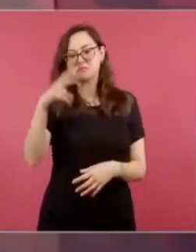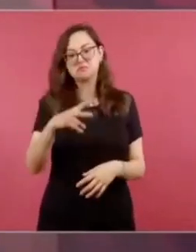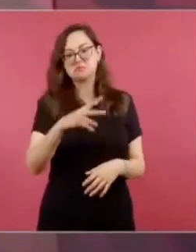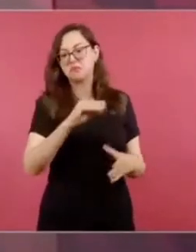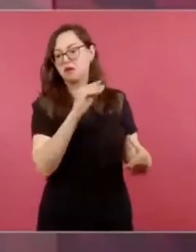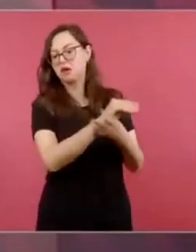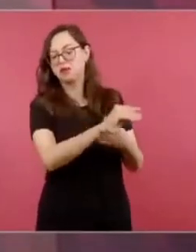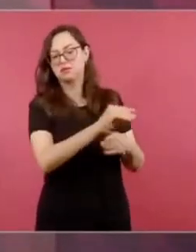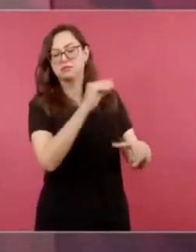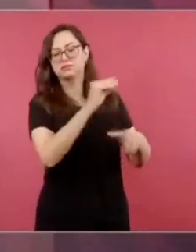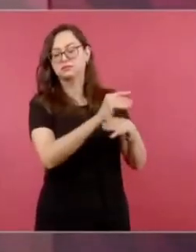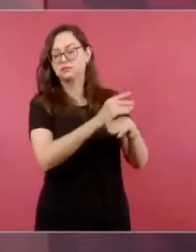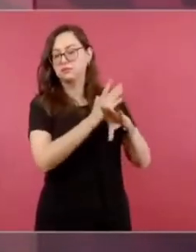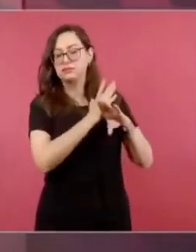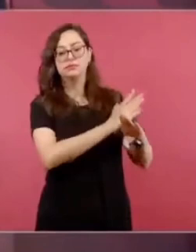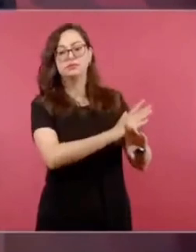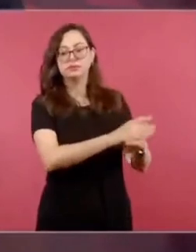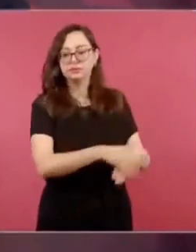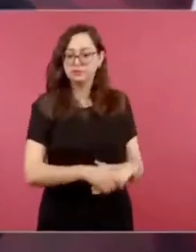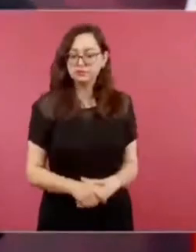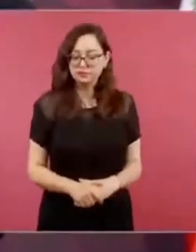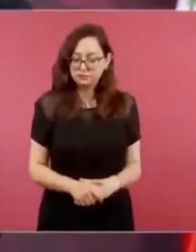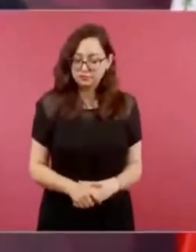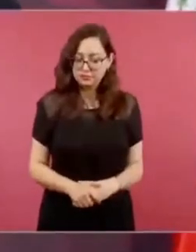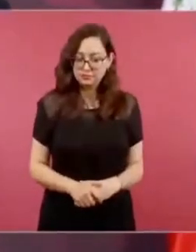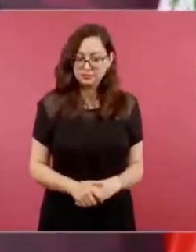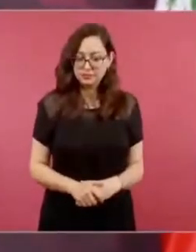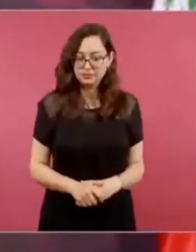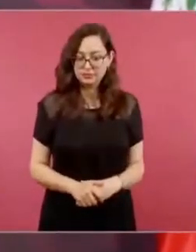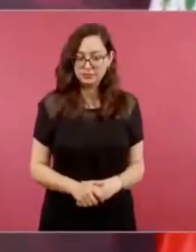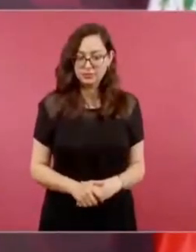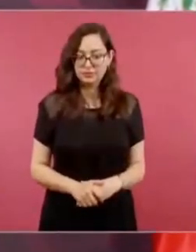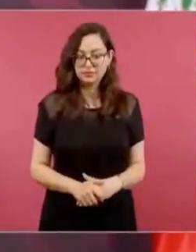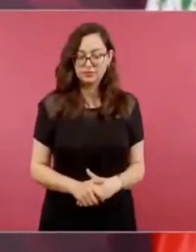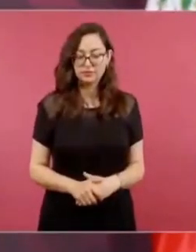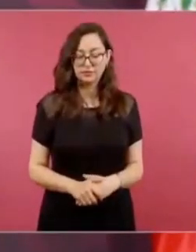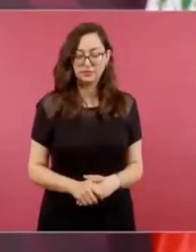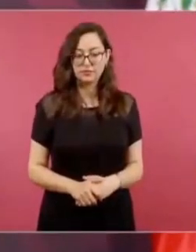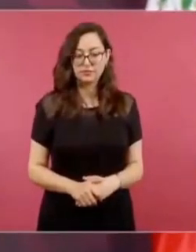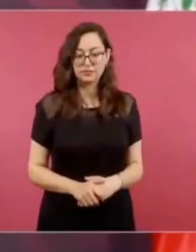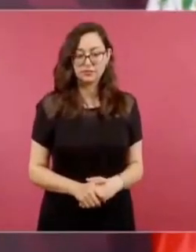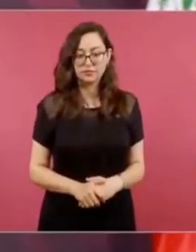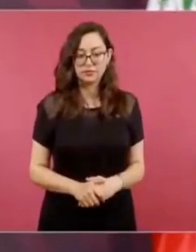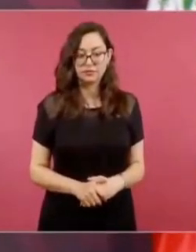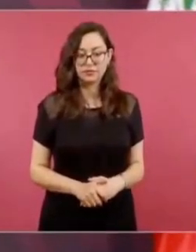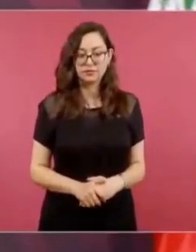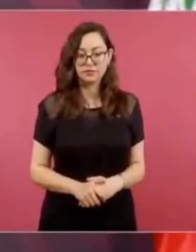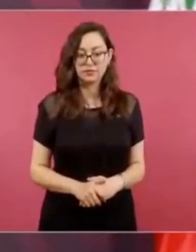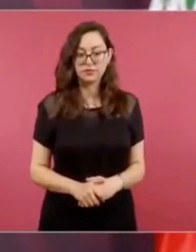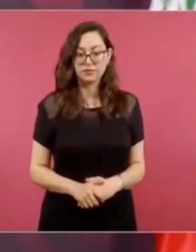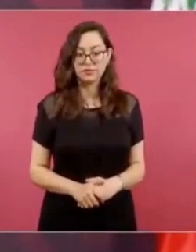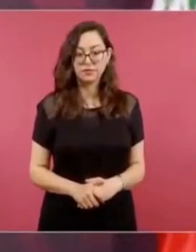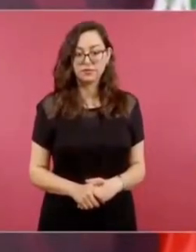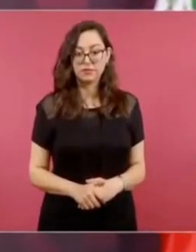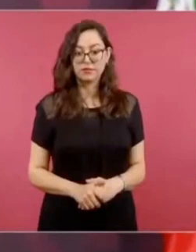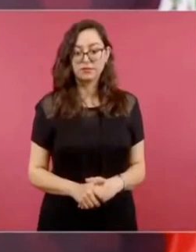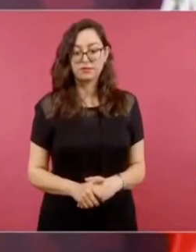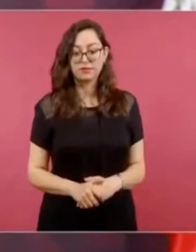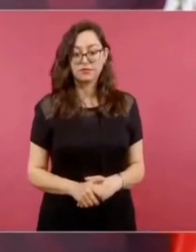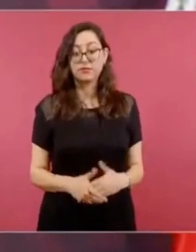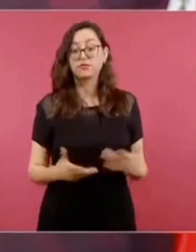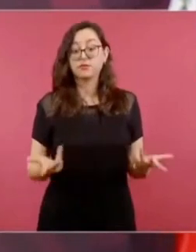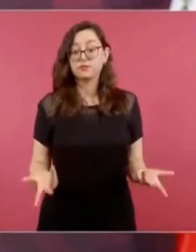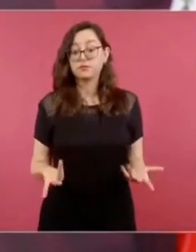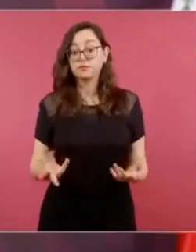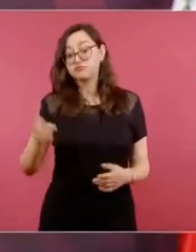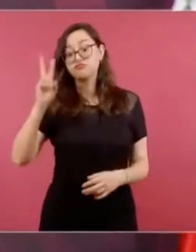no hay la adicción a